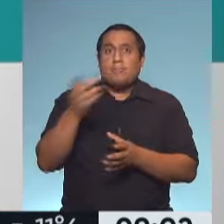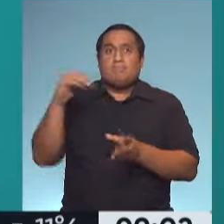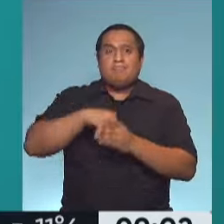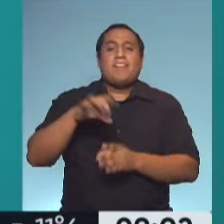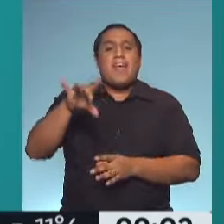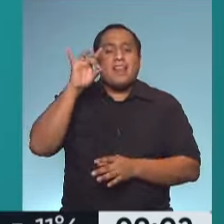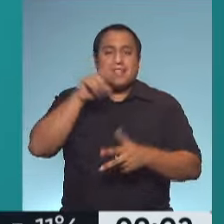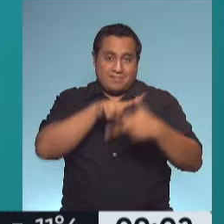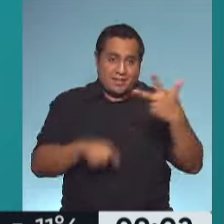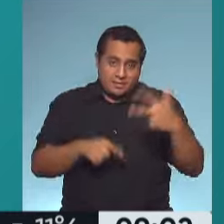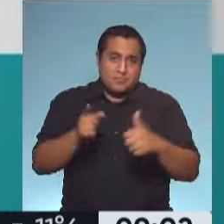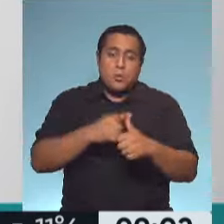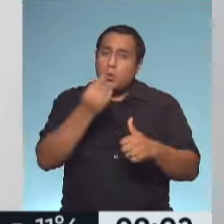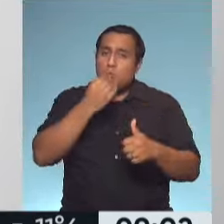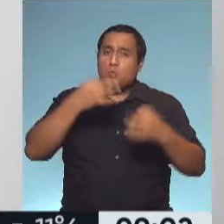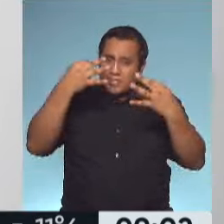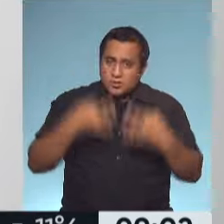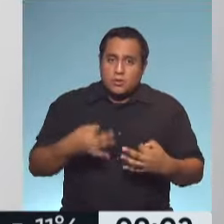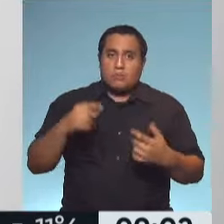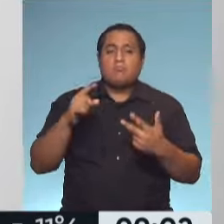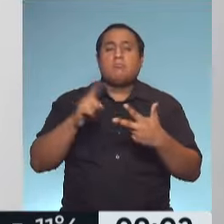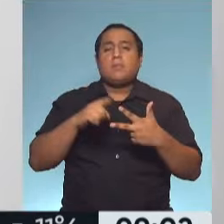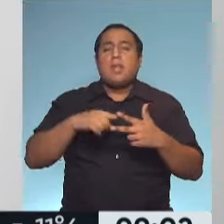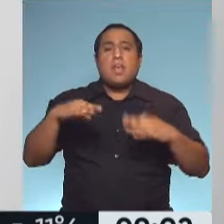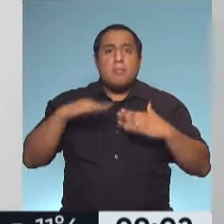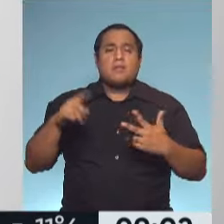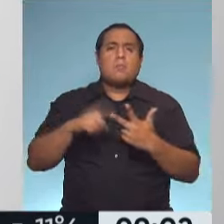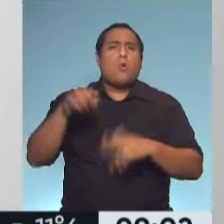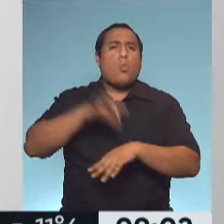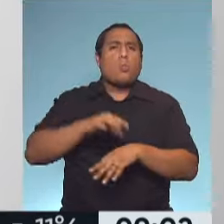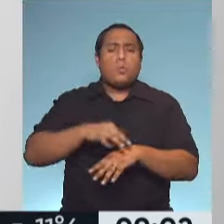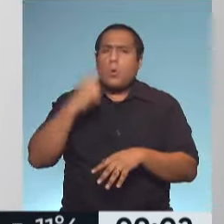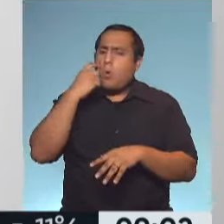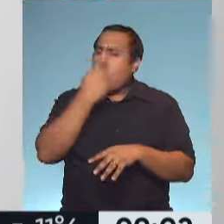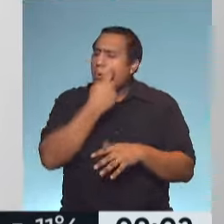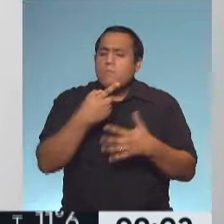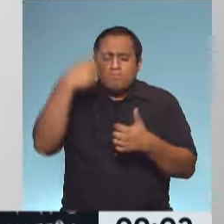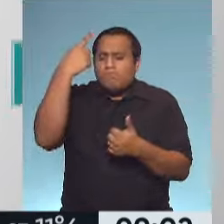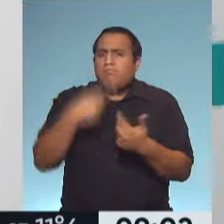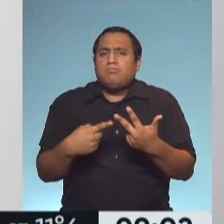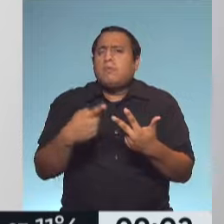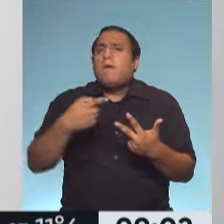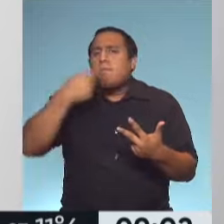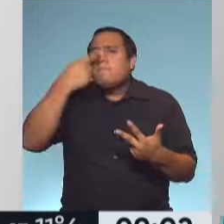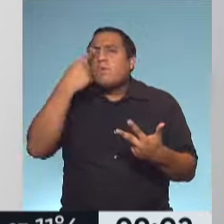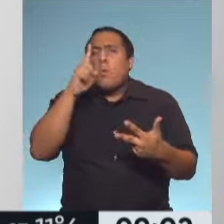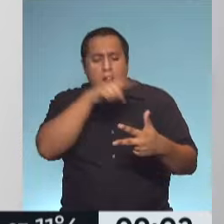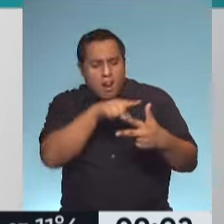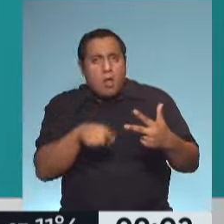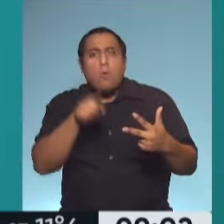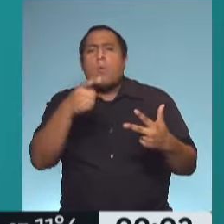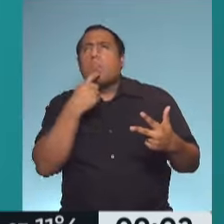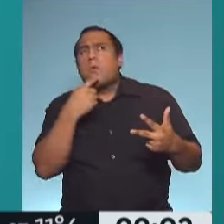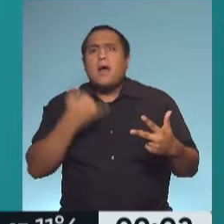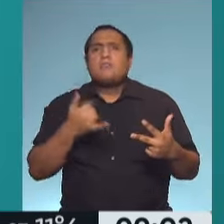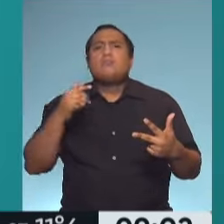entre estas opciones, nutrición, gimnasia u oftalmología. ¿Cuál de estos temas son de tu interés? ¿Tenés dudas? Porque sabemos